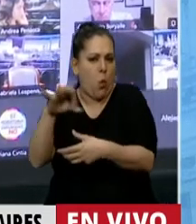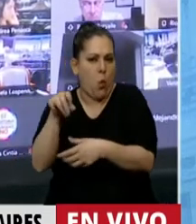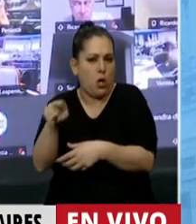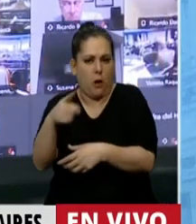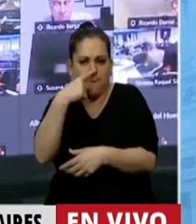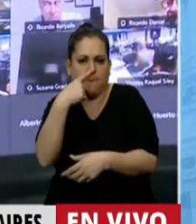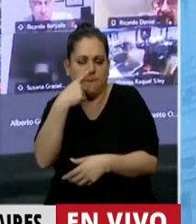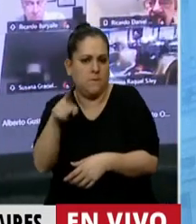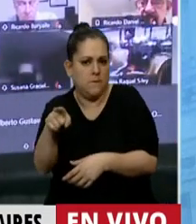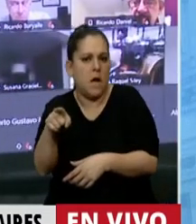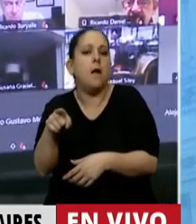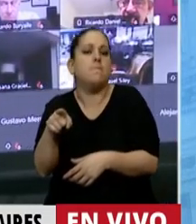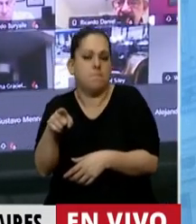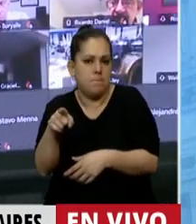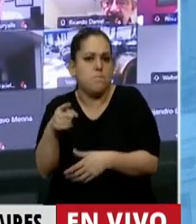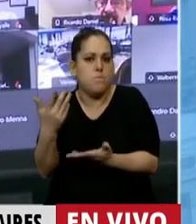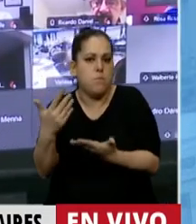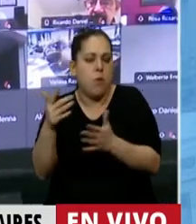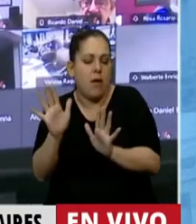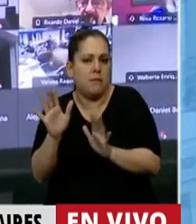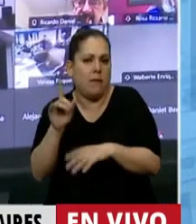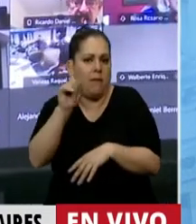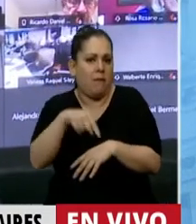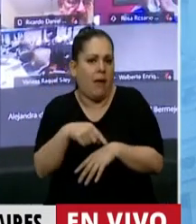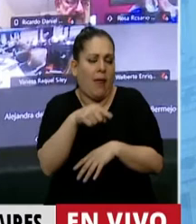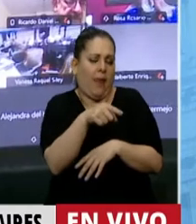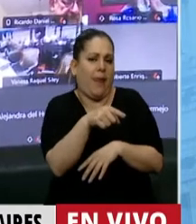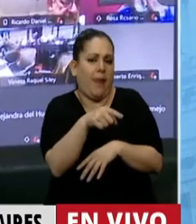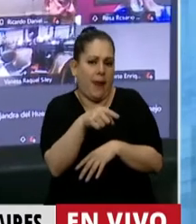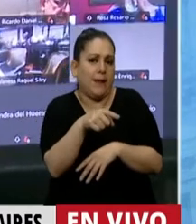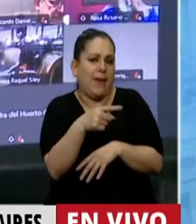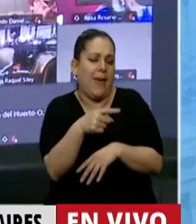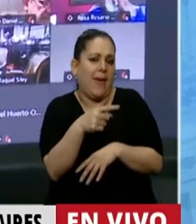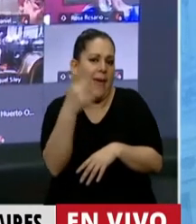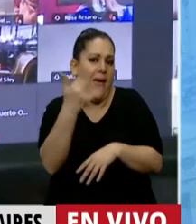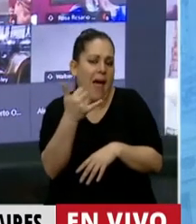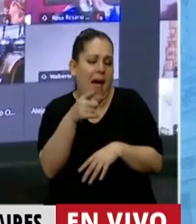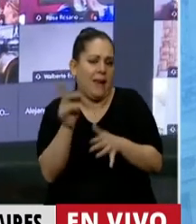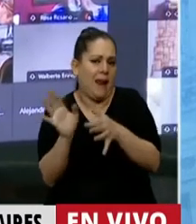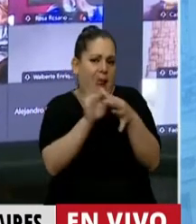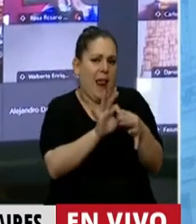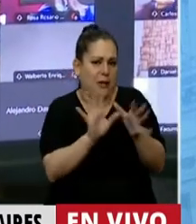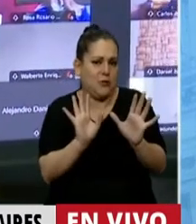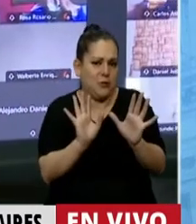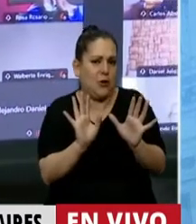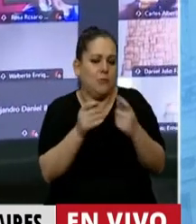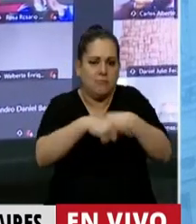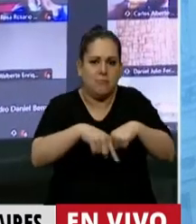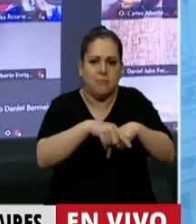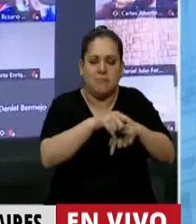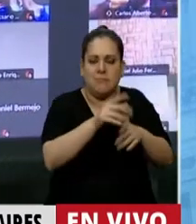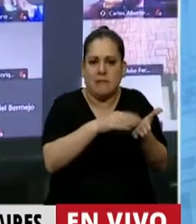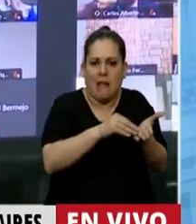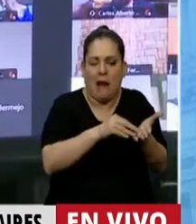de los capitalistas es lo que puede producir justamente que haya una relación y un uso de los recursos